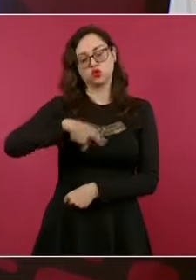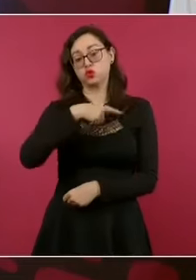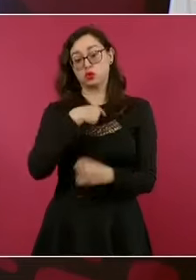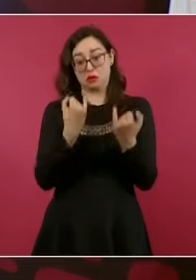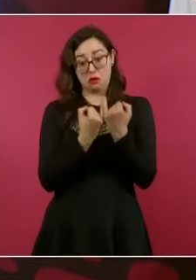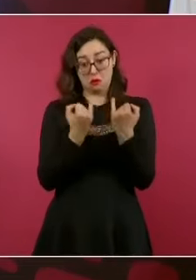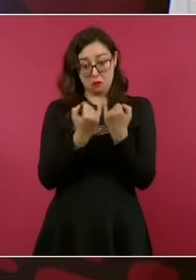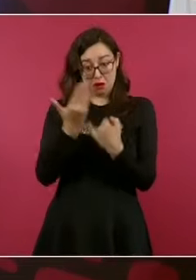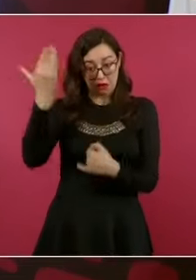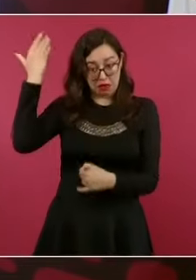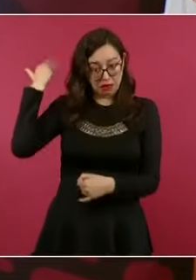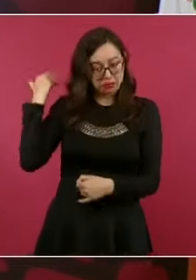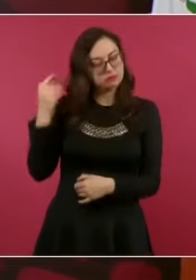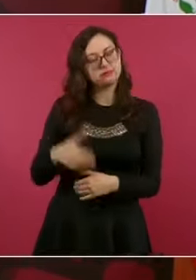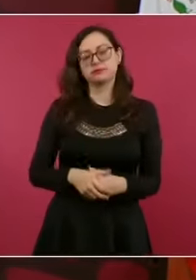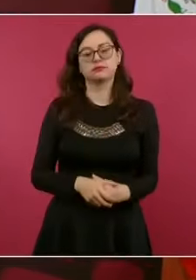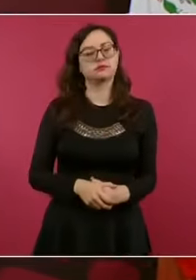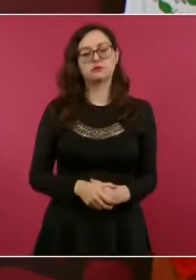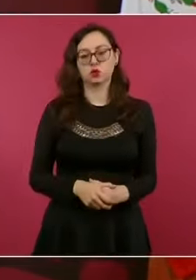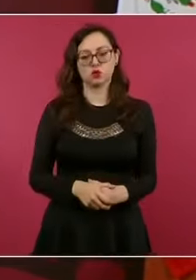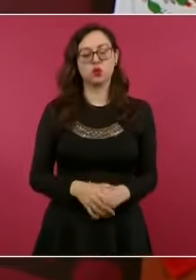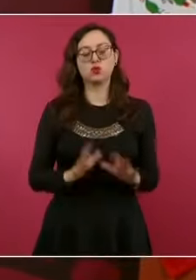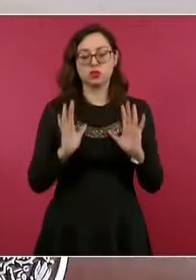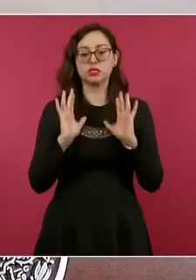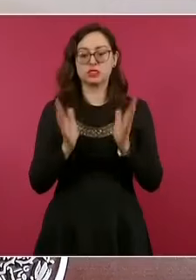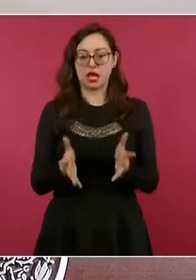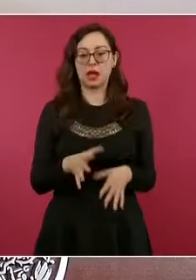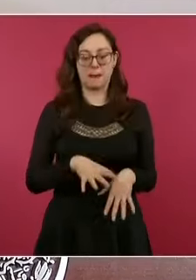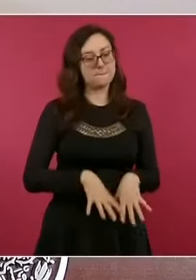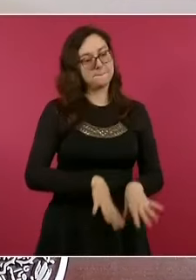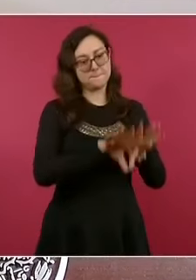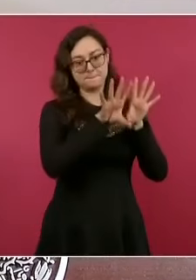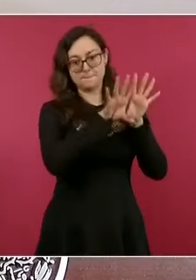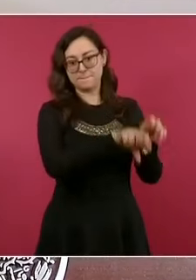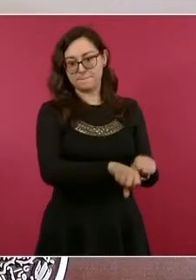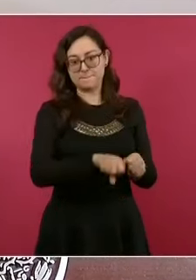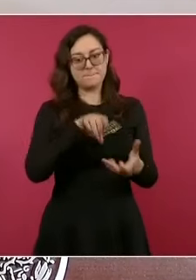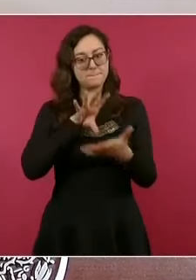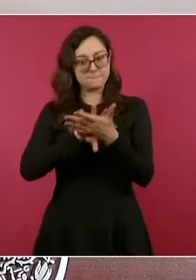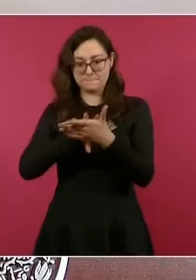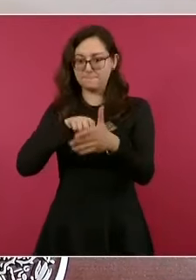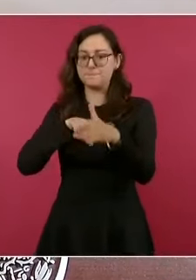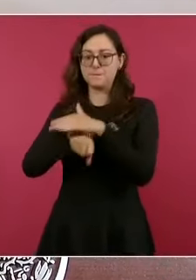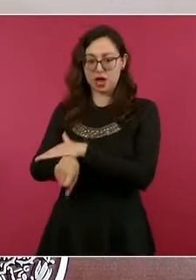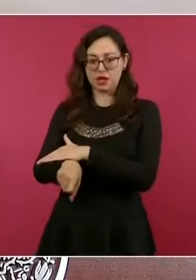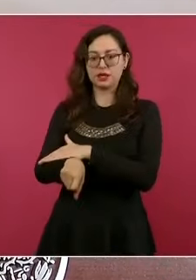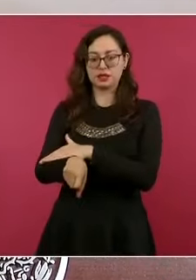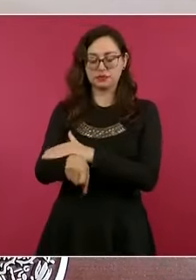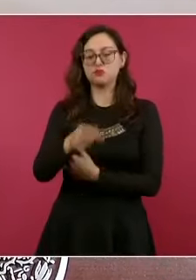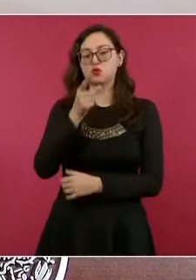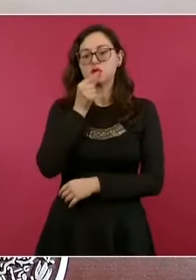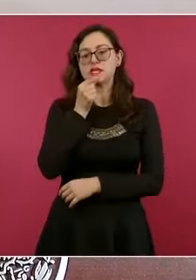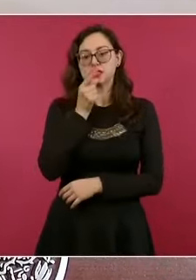ya se detuvo a este joven, a este